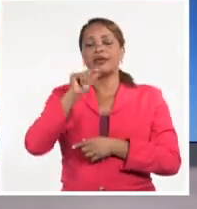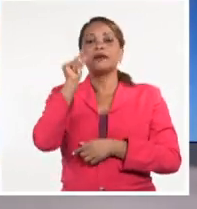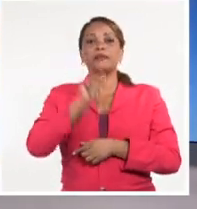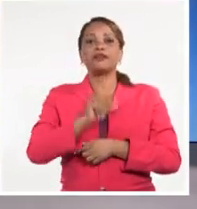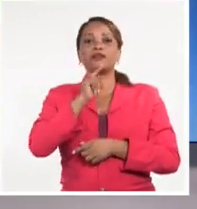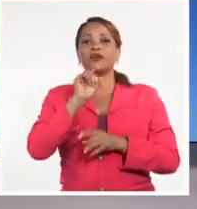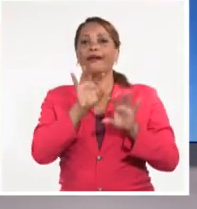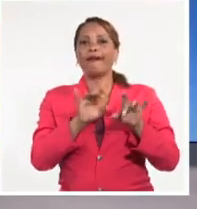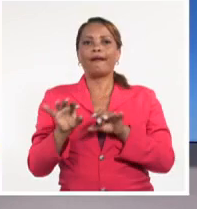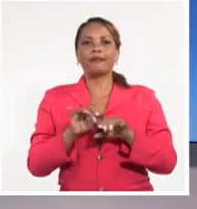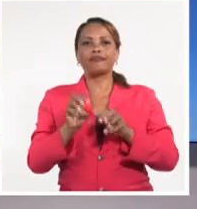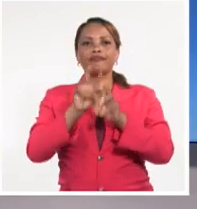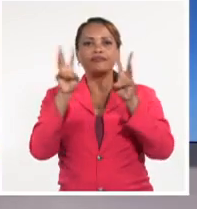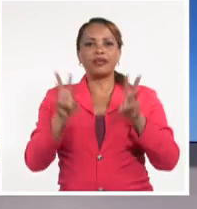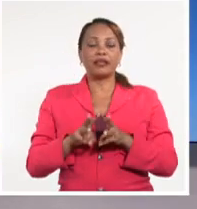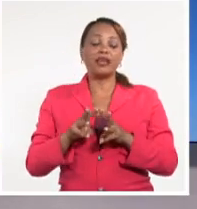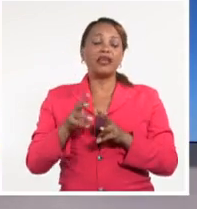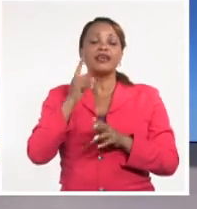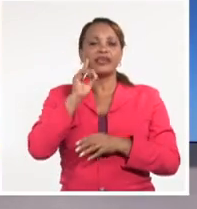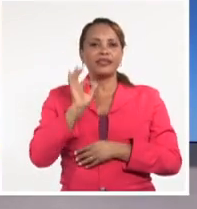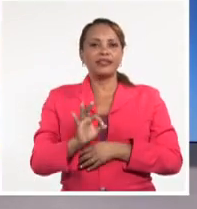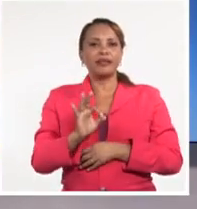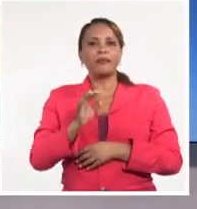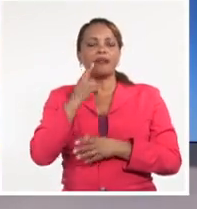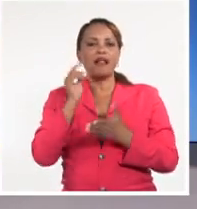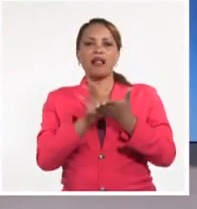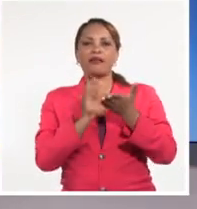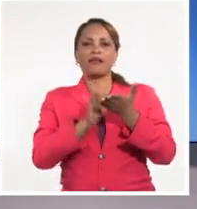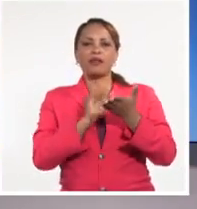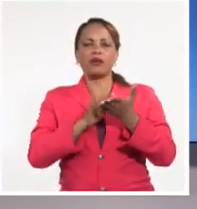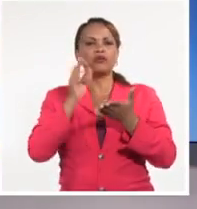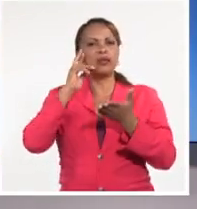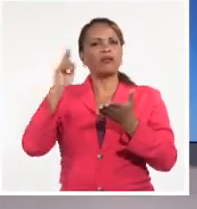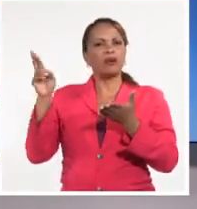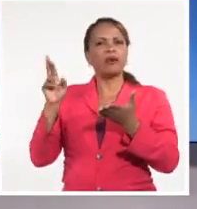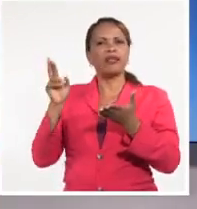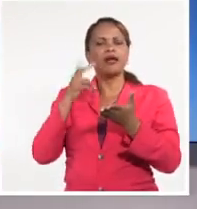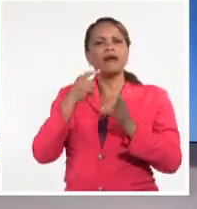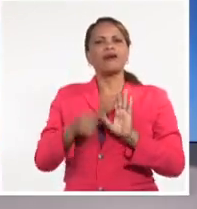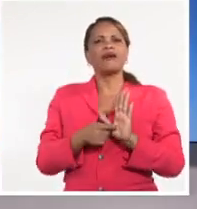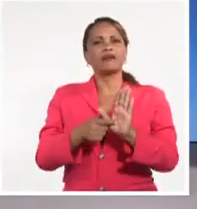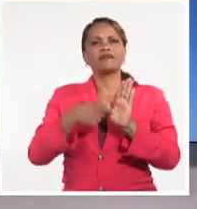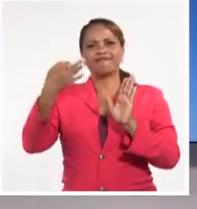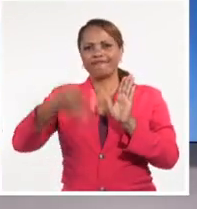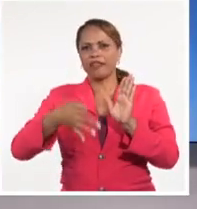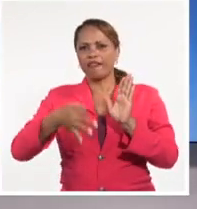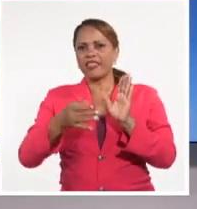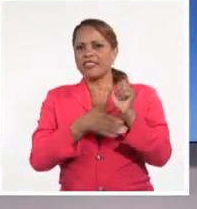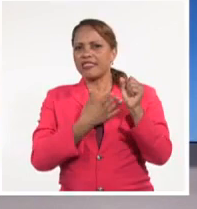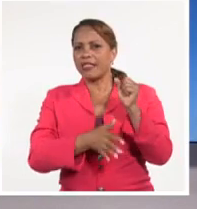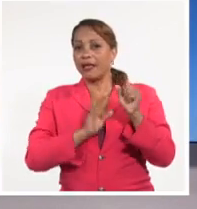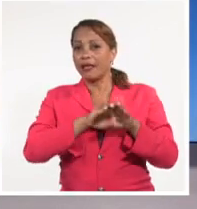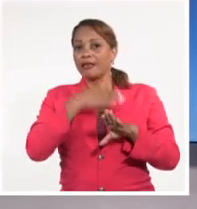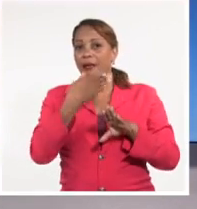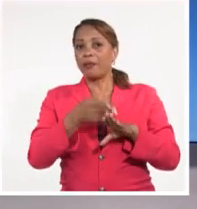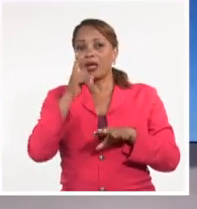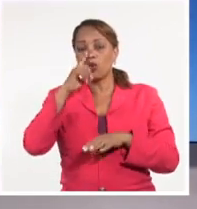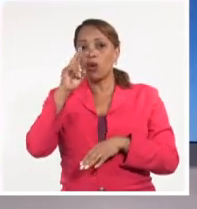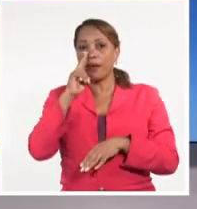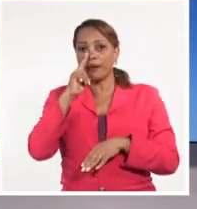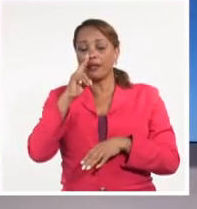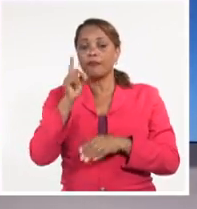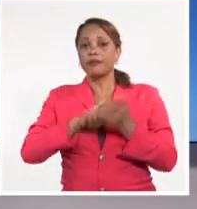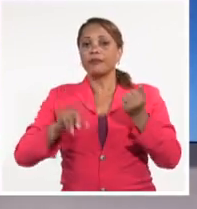digitales que no salen más allá de sus celulares. ¿Ustedes se acuerdan cuando mostramos la verdad aquí, tras los hechos de Nuevitas en Camagüey?